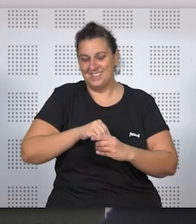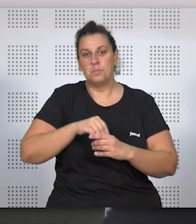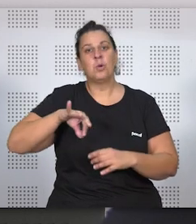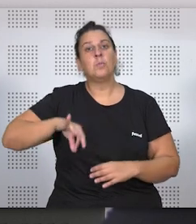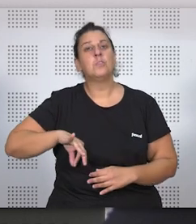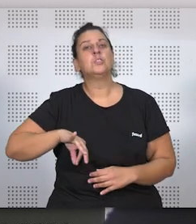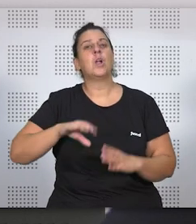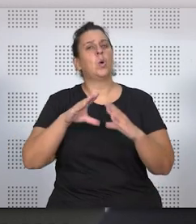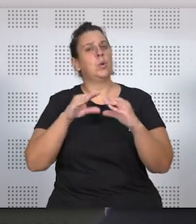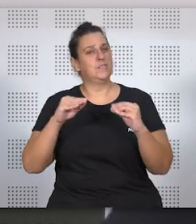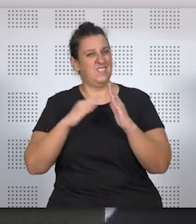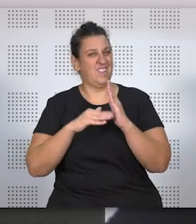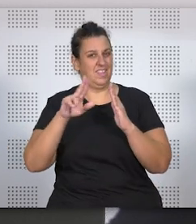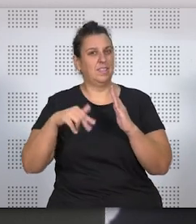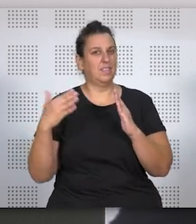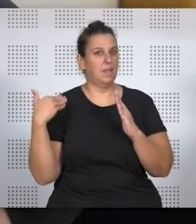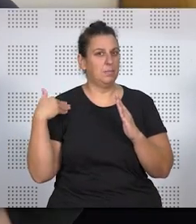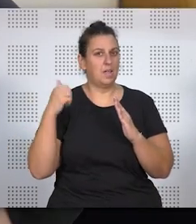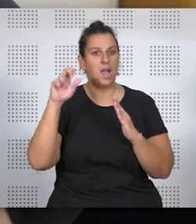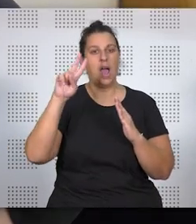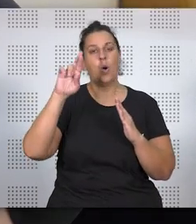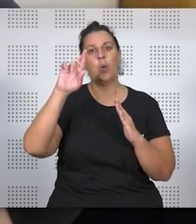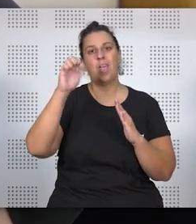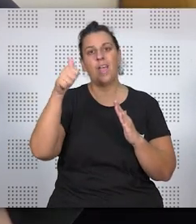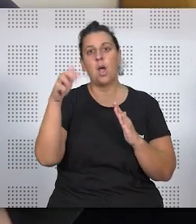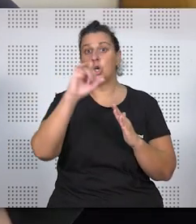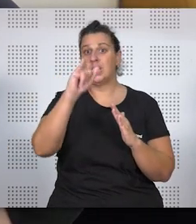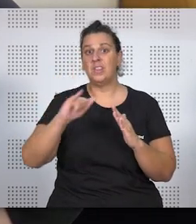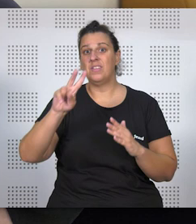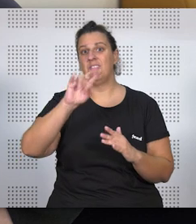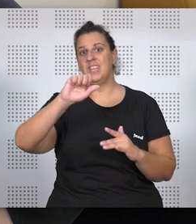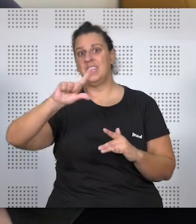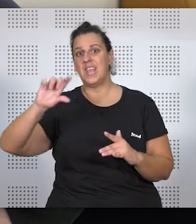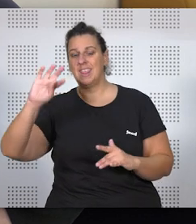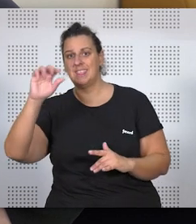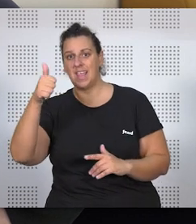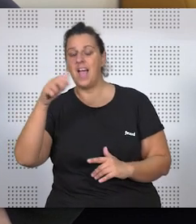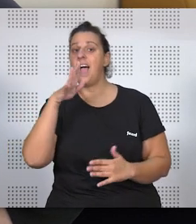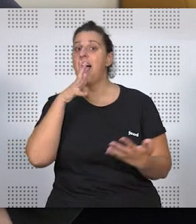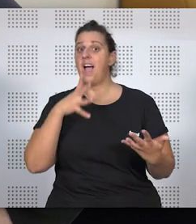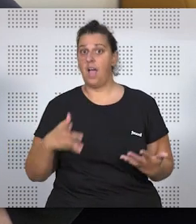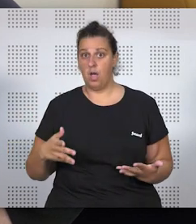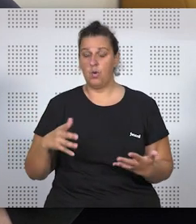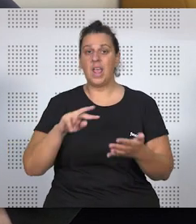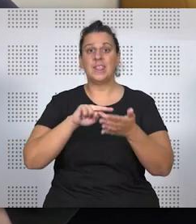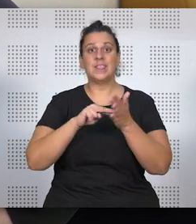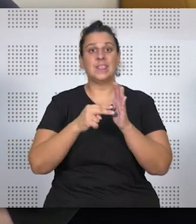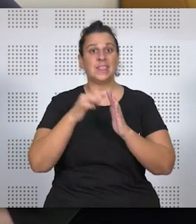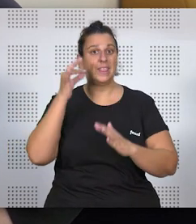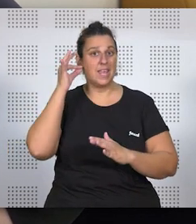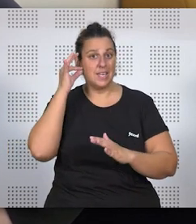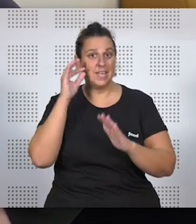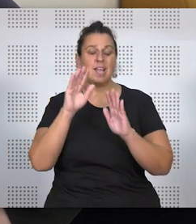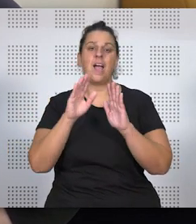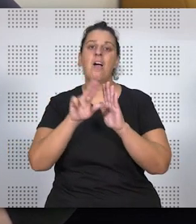también profesora de la Universidad de Valencia, ya se llama Áurea Ortiz Villeta, es actualmente técnica de la